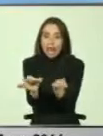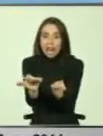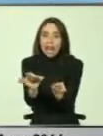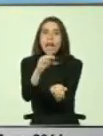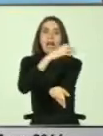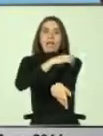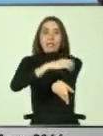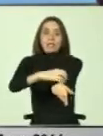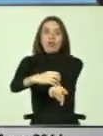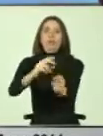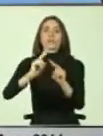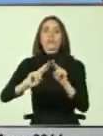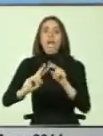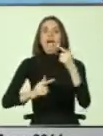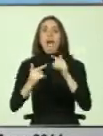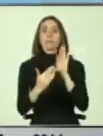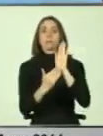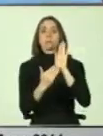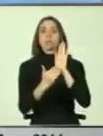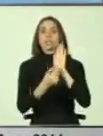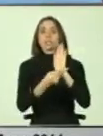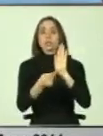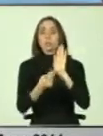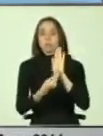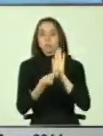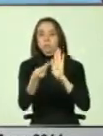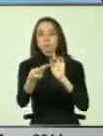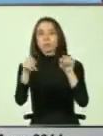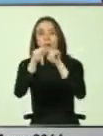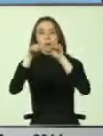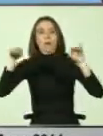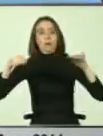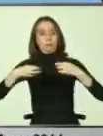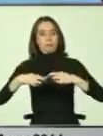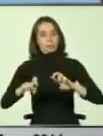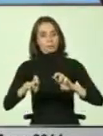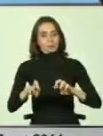políticas públicas que aporten y contribuyan en la igualdad de oportunidades.